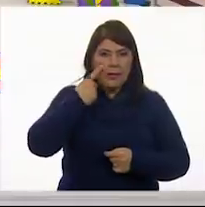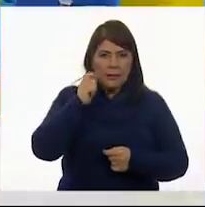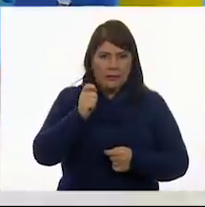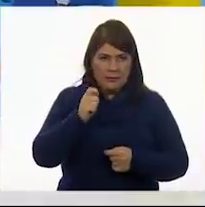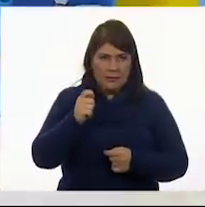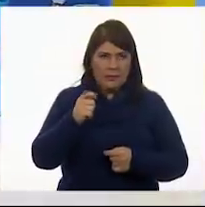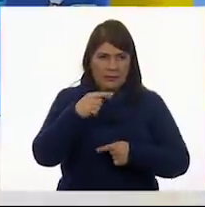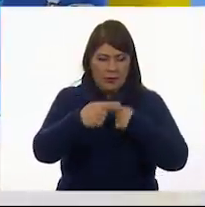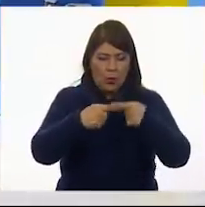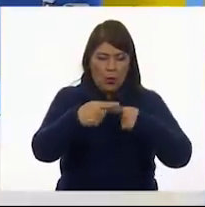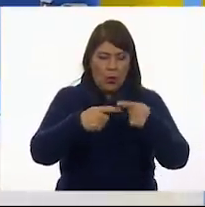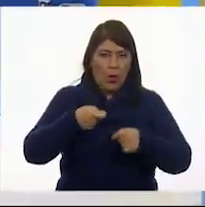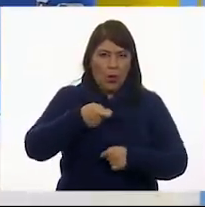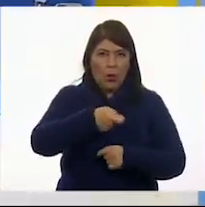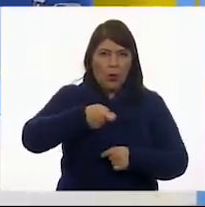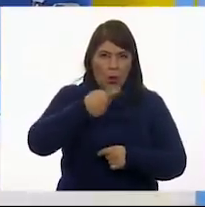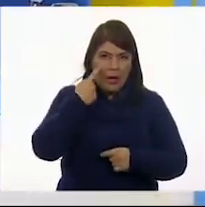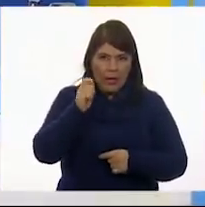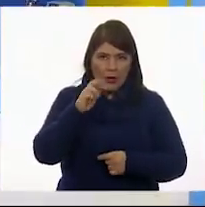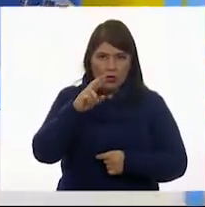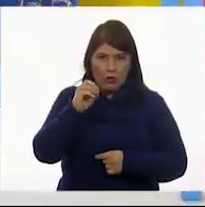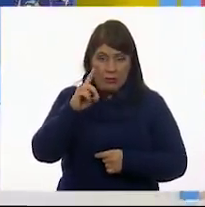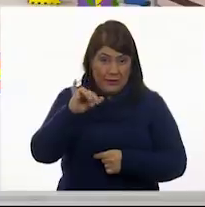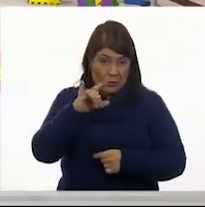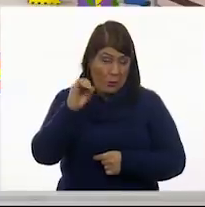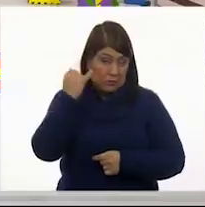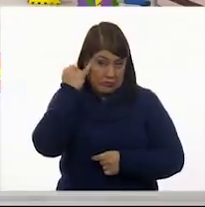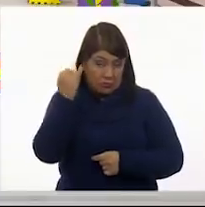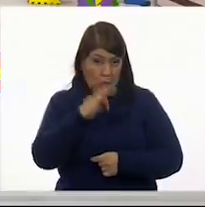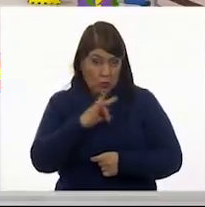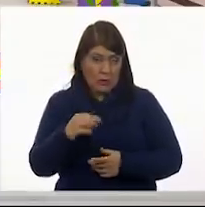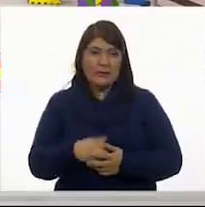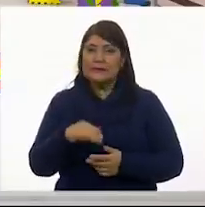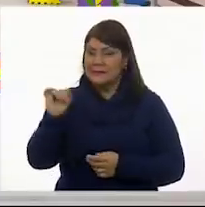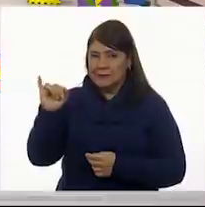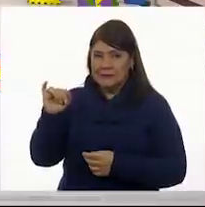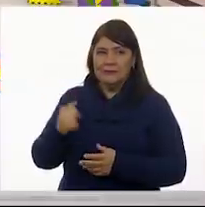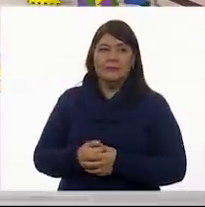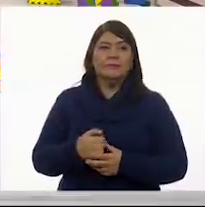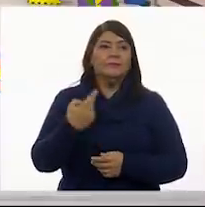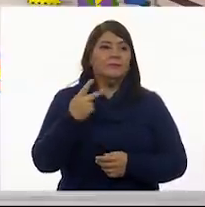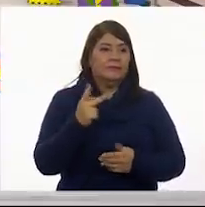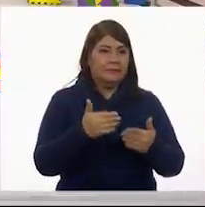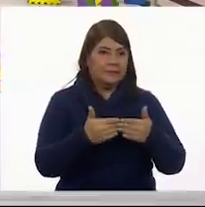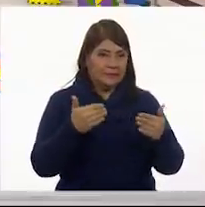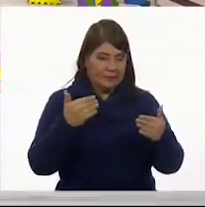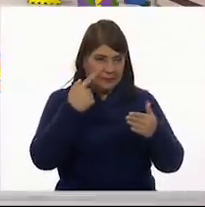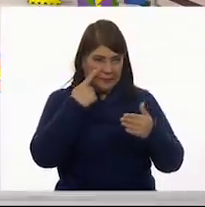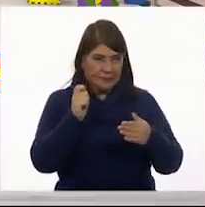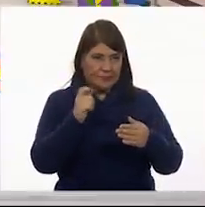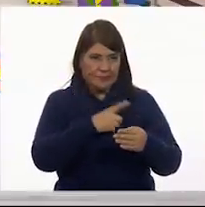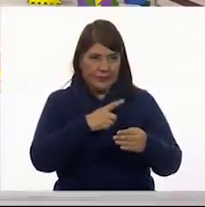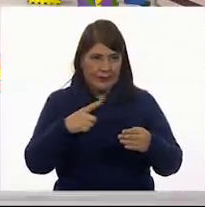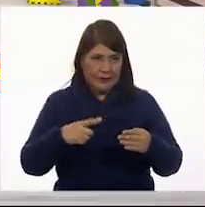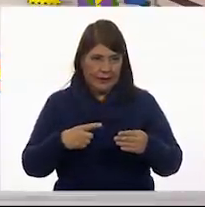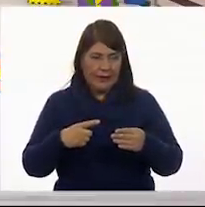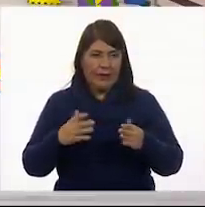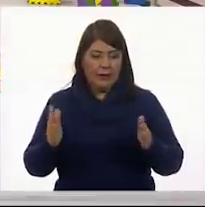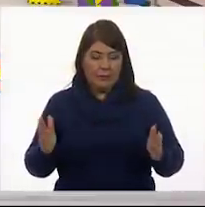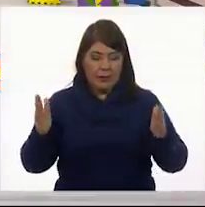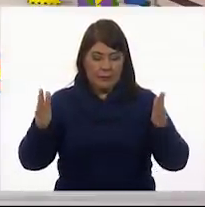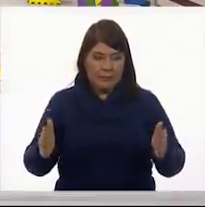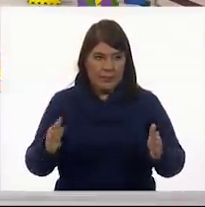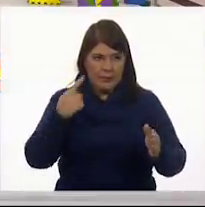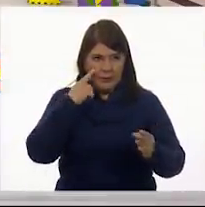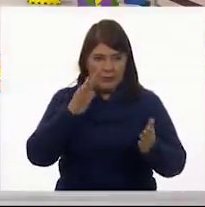¿Te parece si lo hacemos con un rodillo? Sí, sí, sí. Pero antes vamos a colocar nuestra plantilla. Vamos a voltear nuestra hoja de